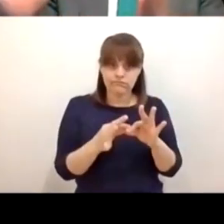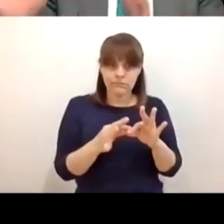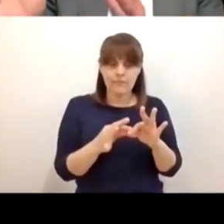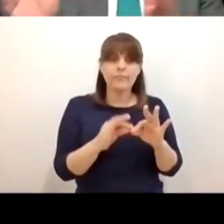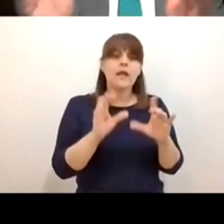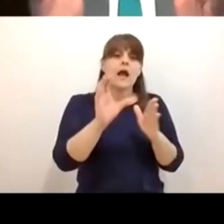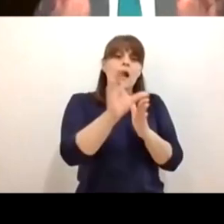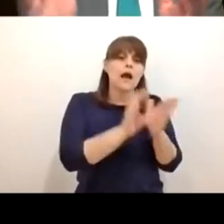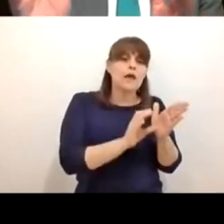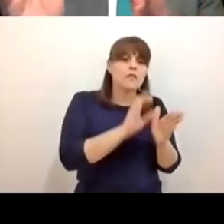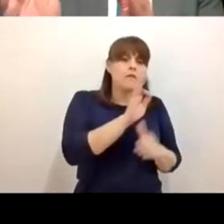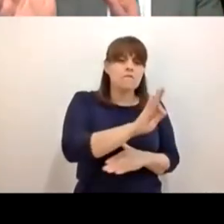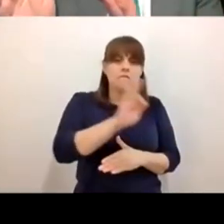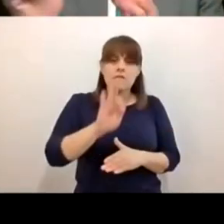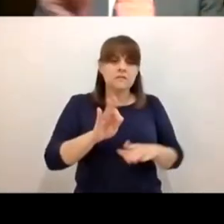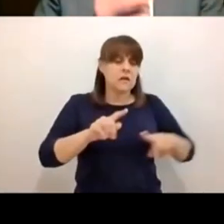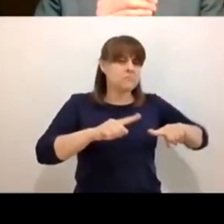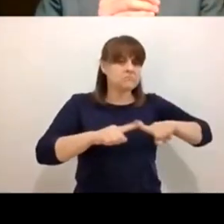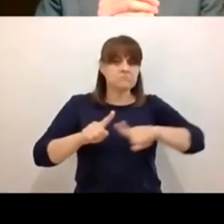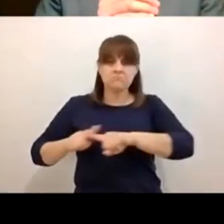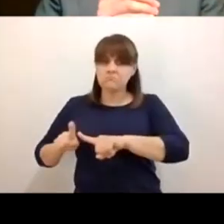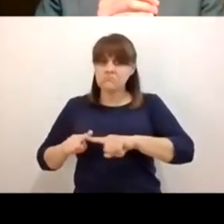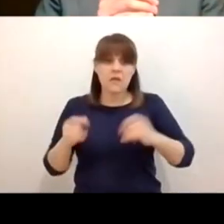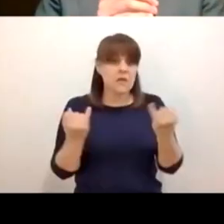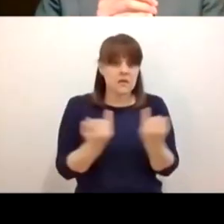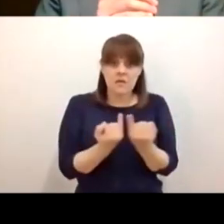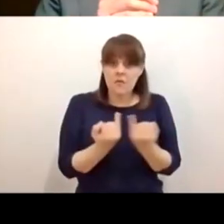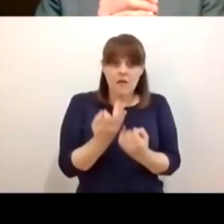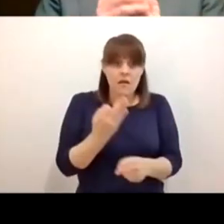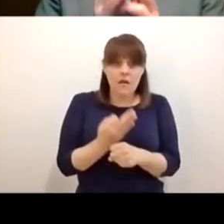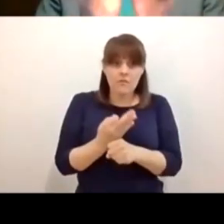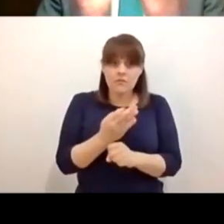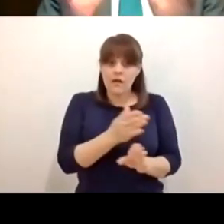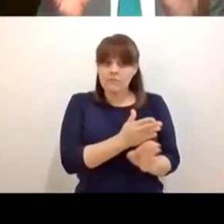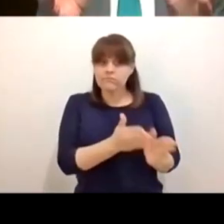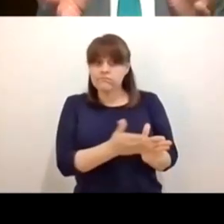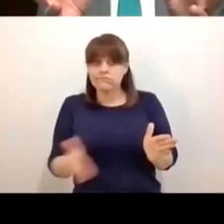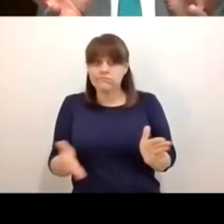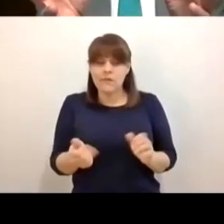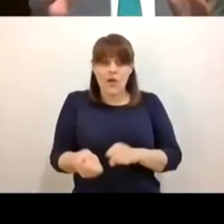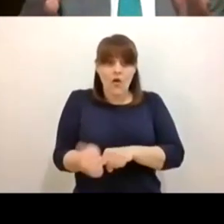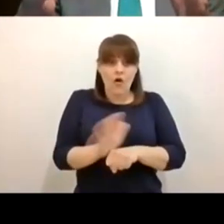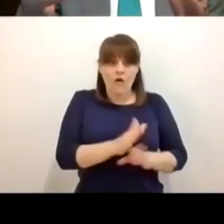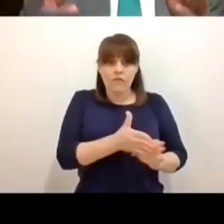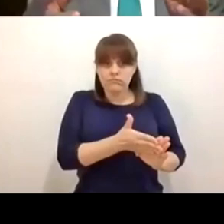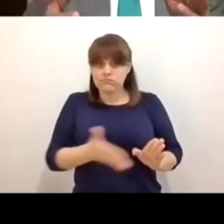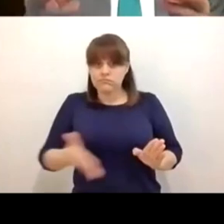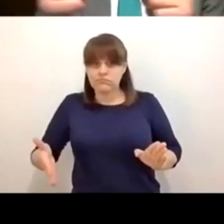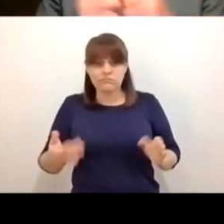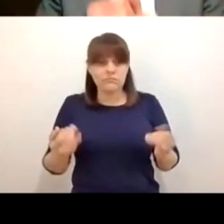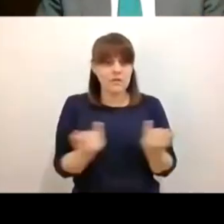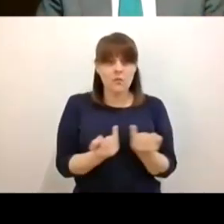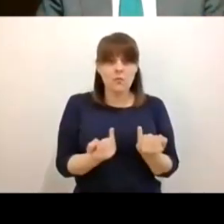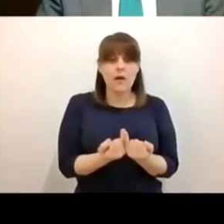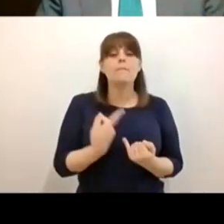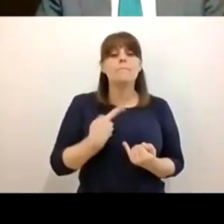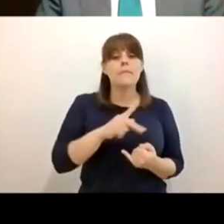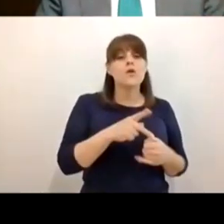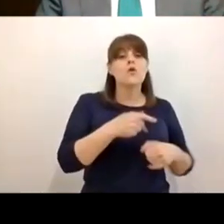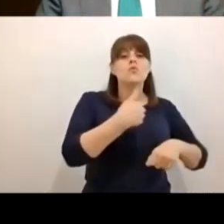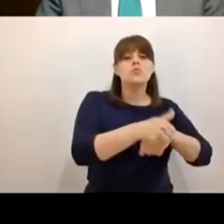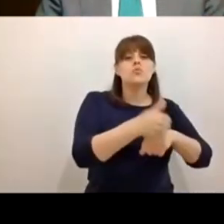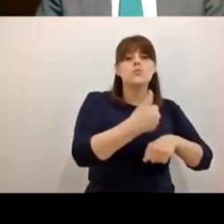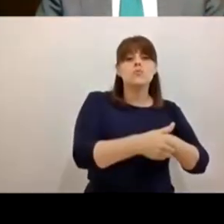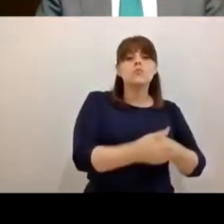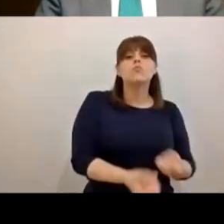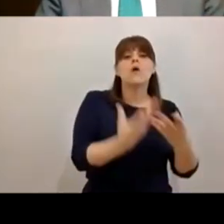variar de fechas y así ha sido incluso durante la pandemia pero el aprendizaje y el número de días de trabajo